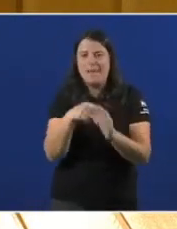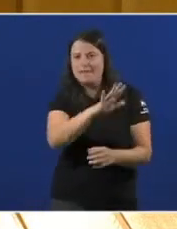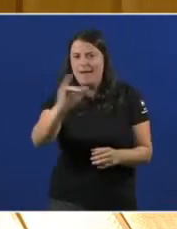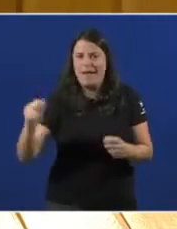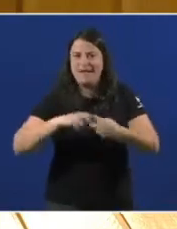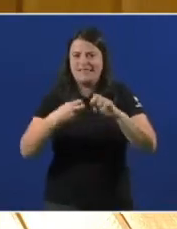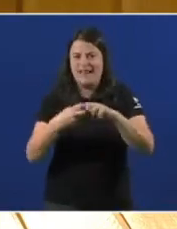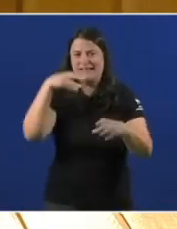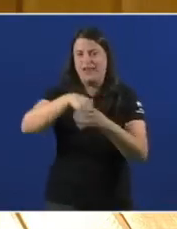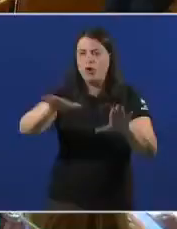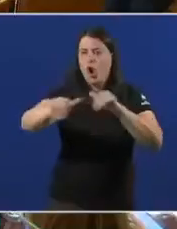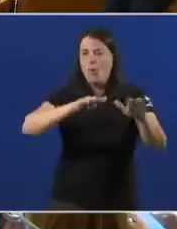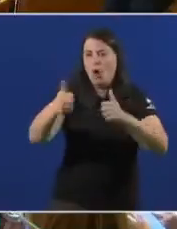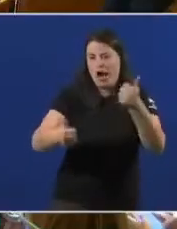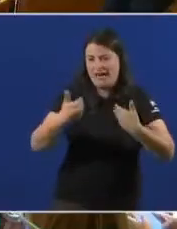Aprenda.